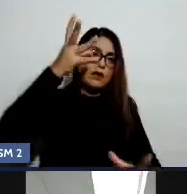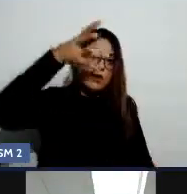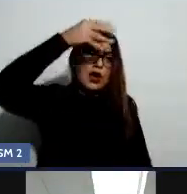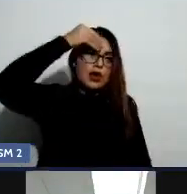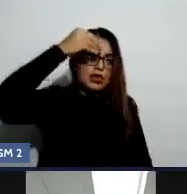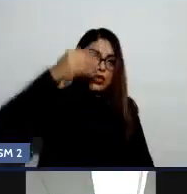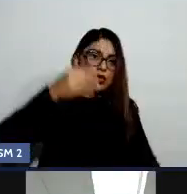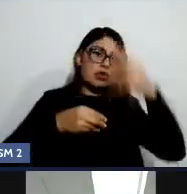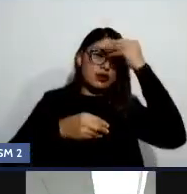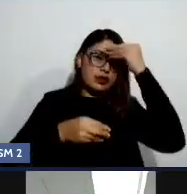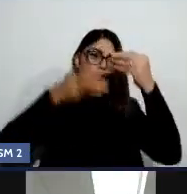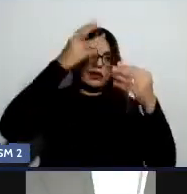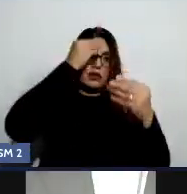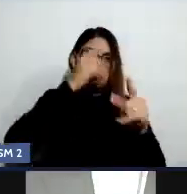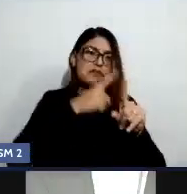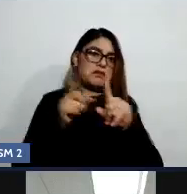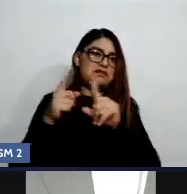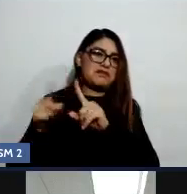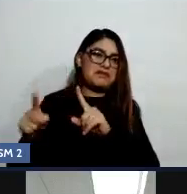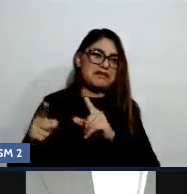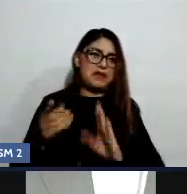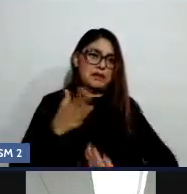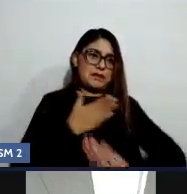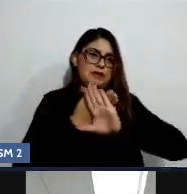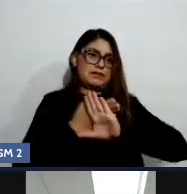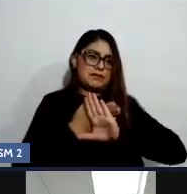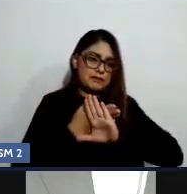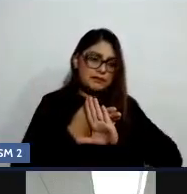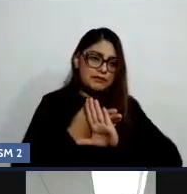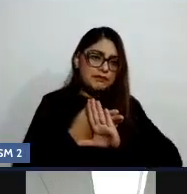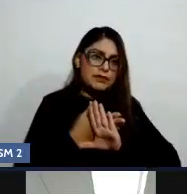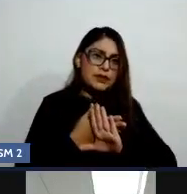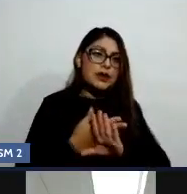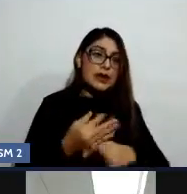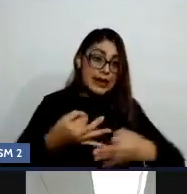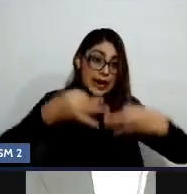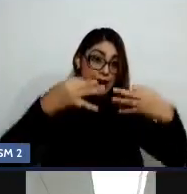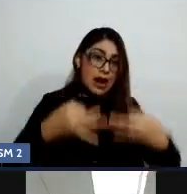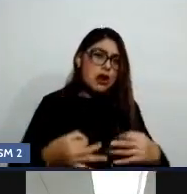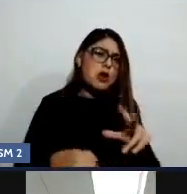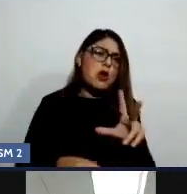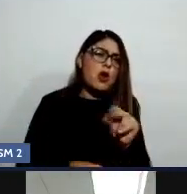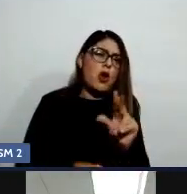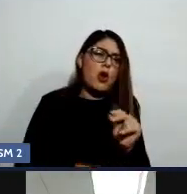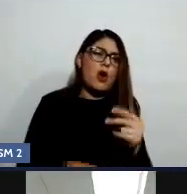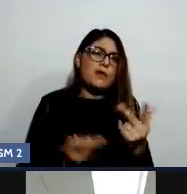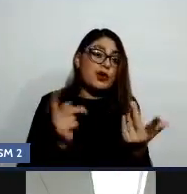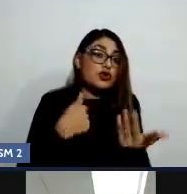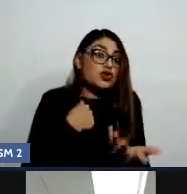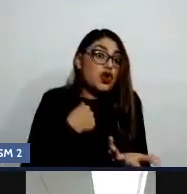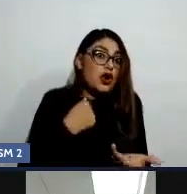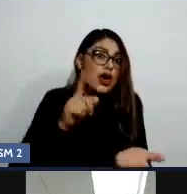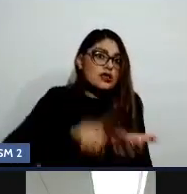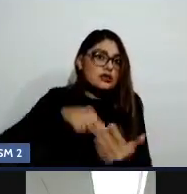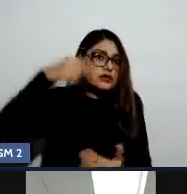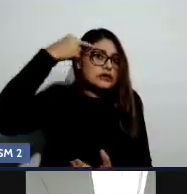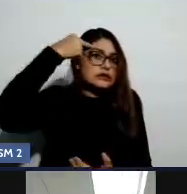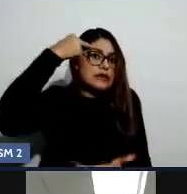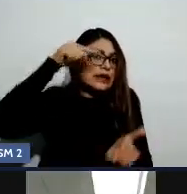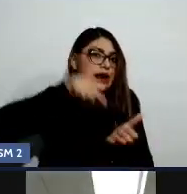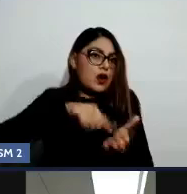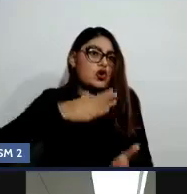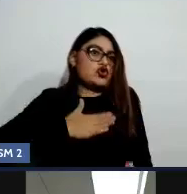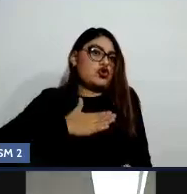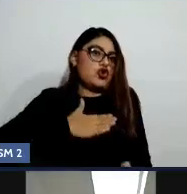de esas cosas que, por supuesto, no son reales. Pero si yo lo creo, es una creencia, es como una ley.